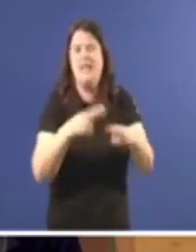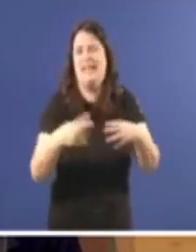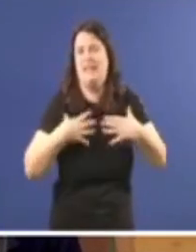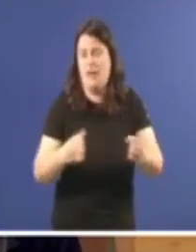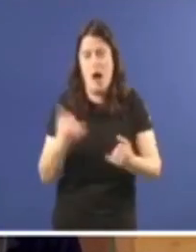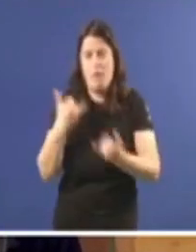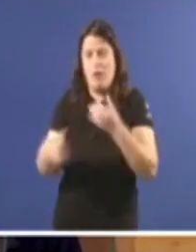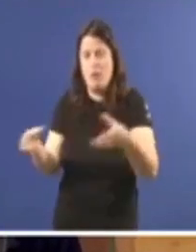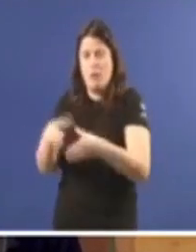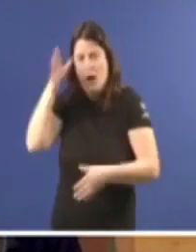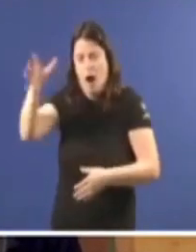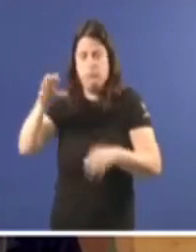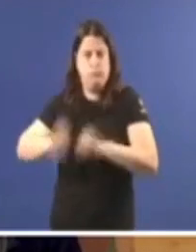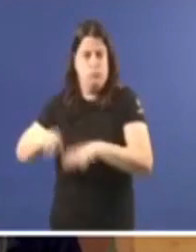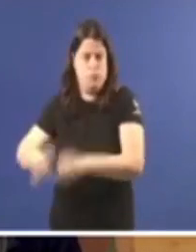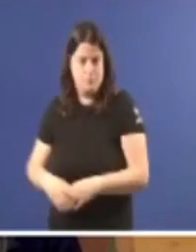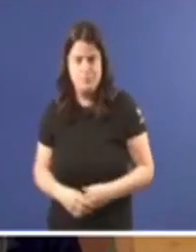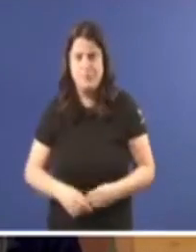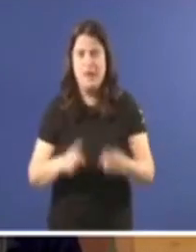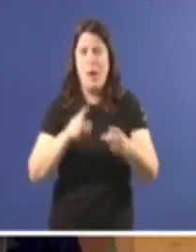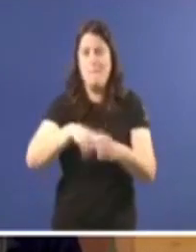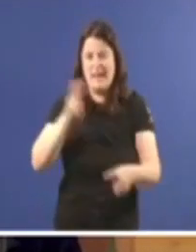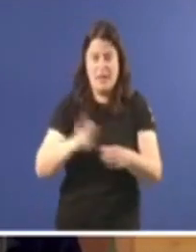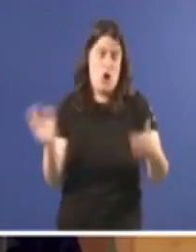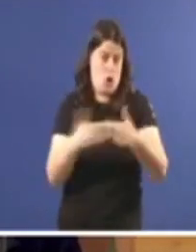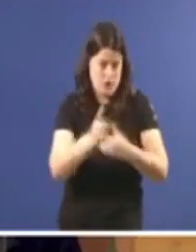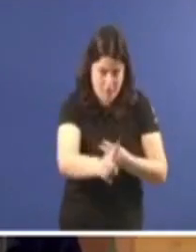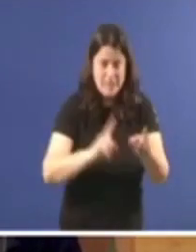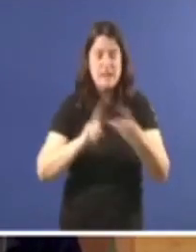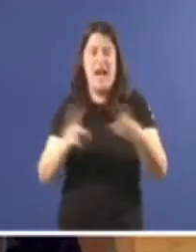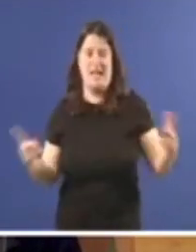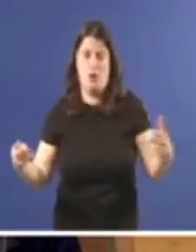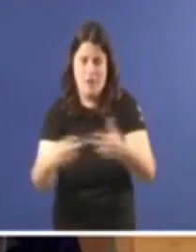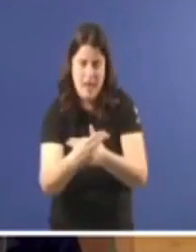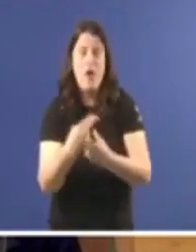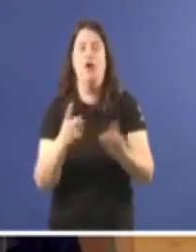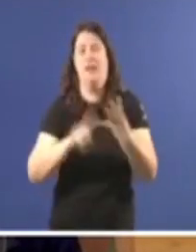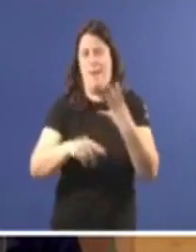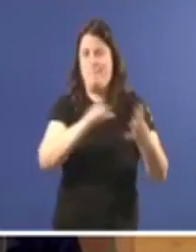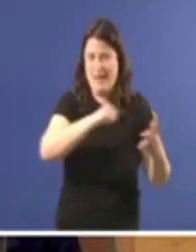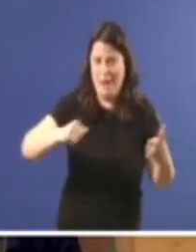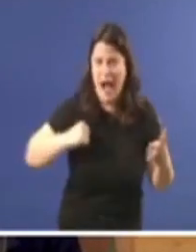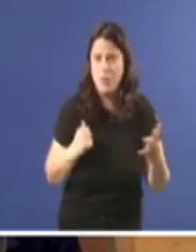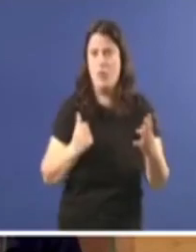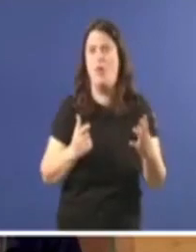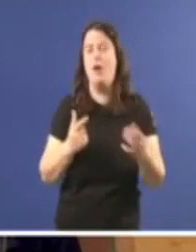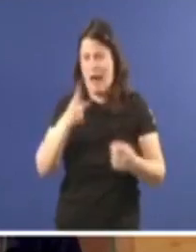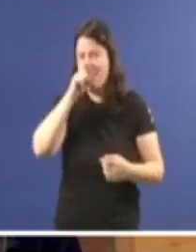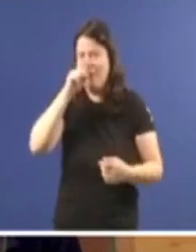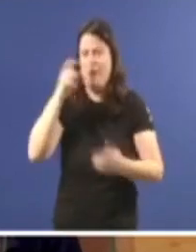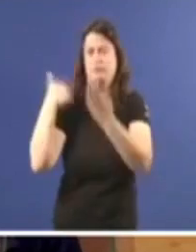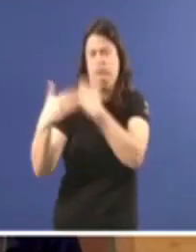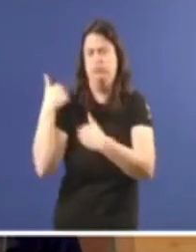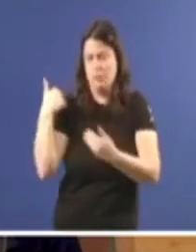non se pecha. Recordamos os seus recortes en sanidade pública. Recordamos as privatizacións. Claro que temos memoria, señor